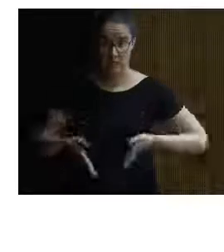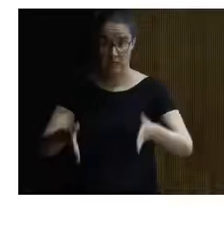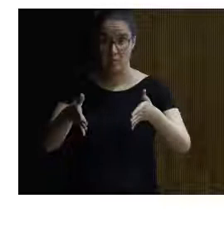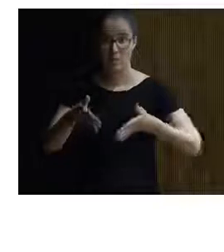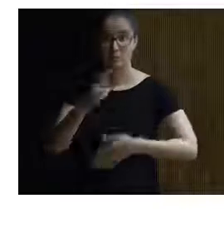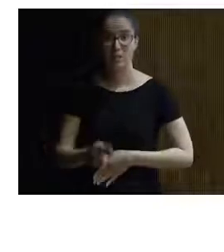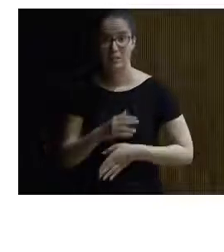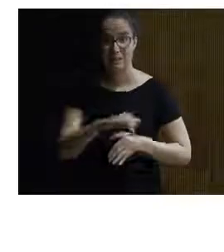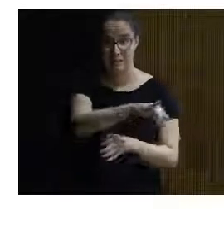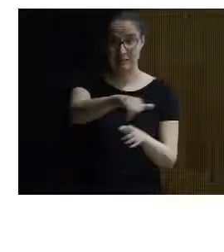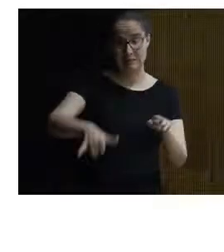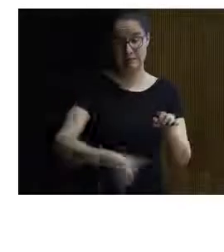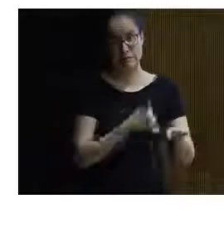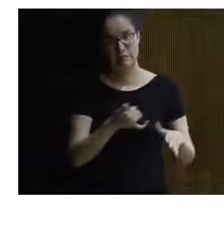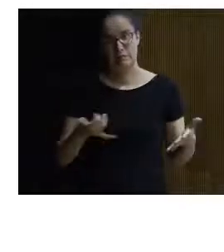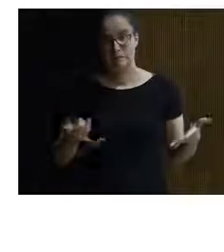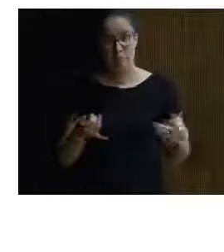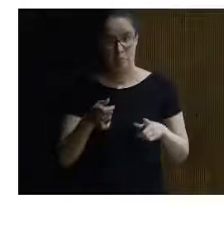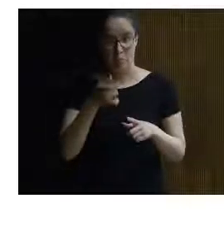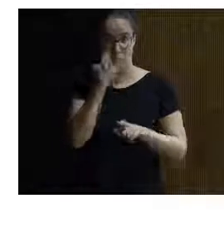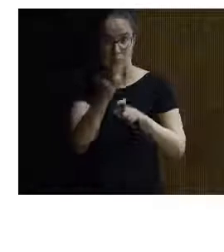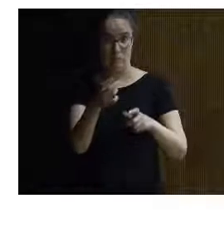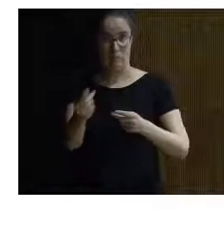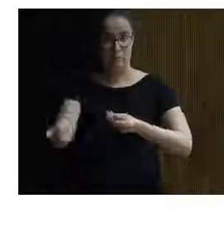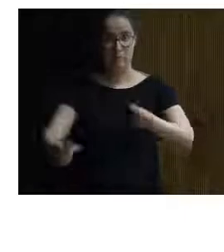Santiago, por desgracia, están quedando despoblados.